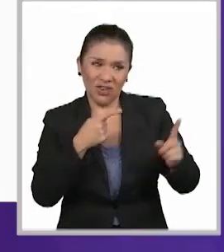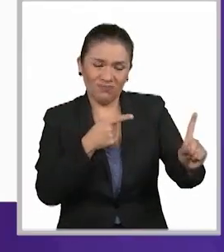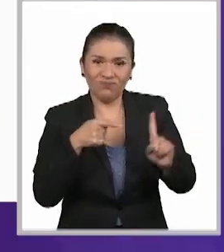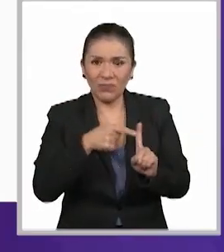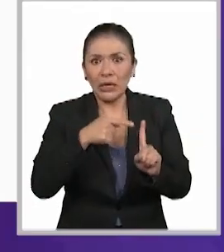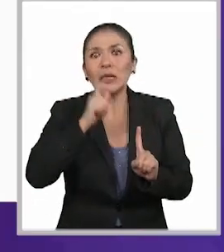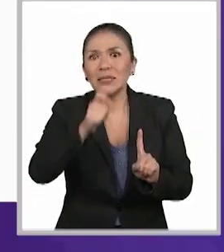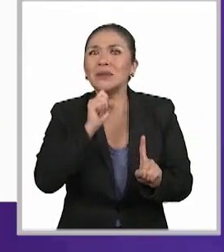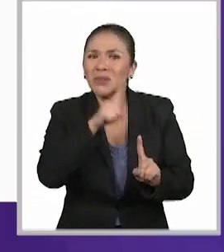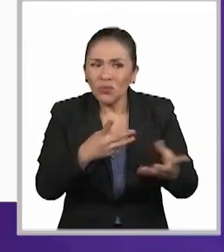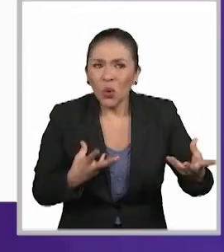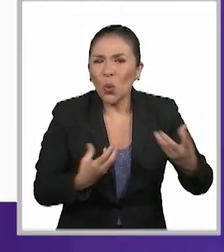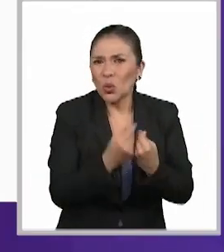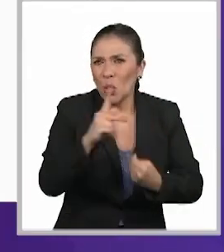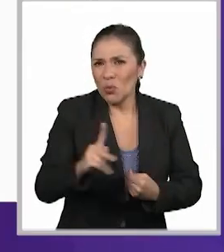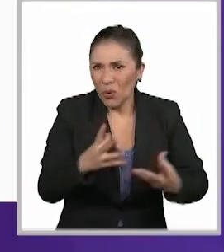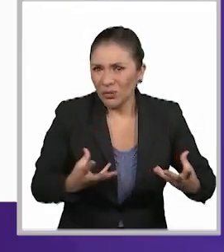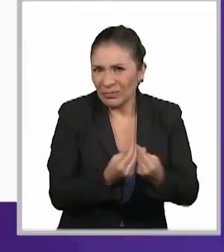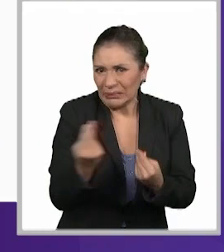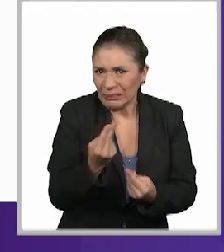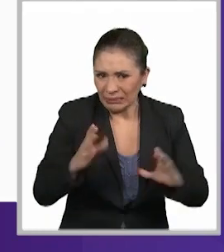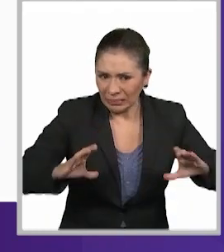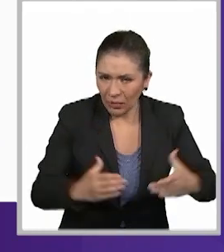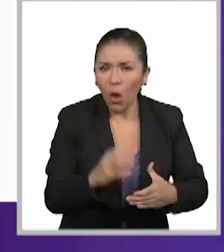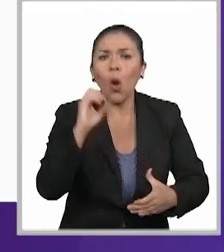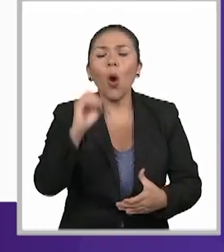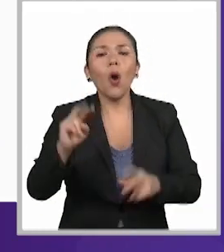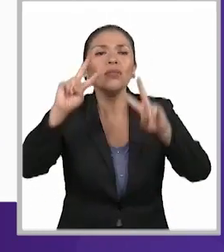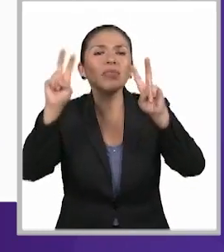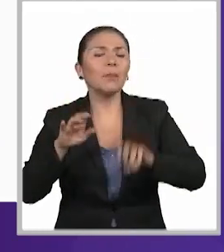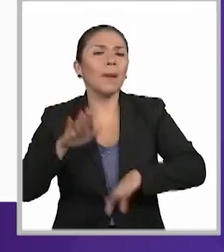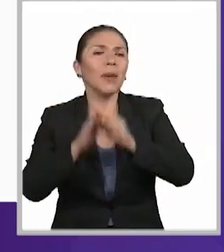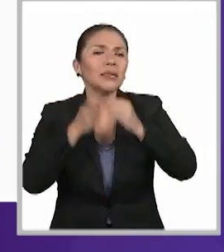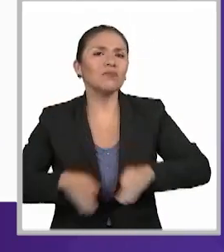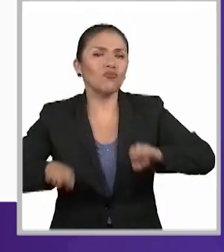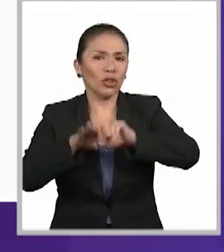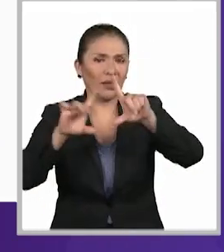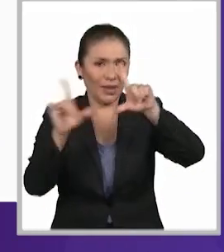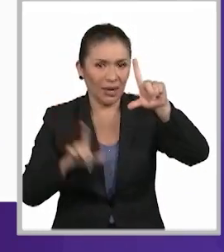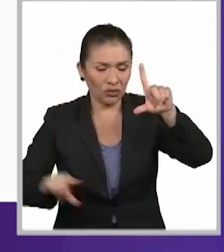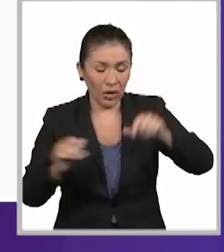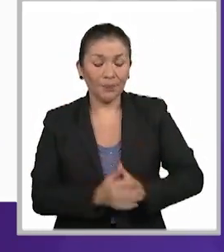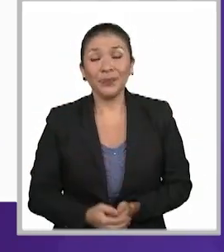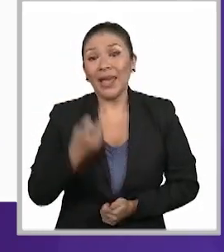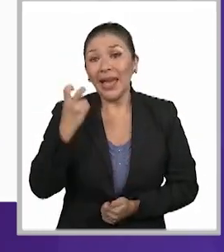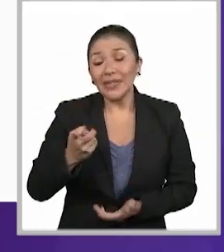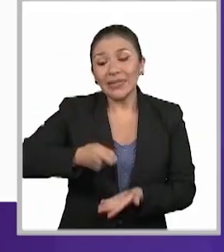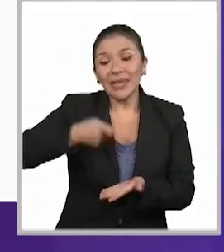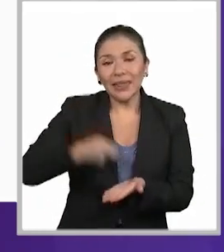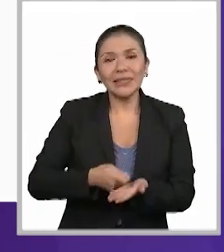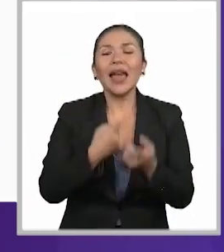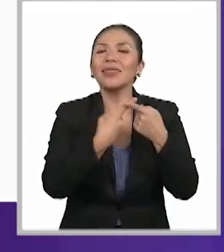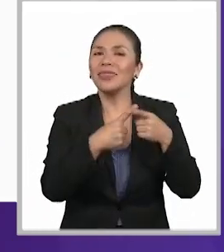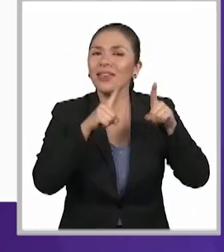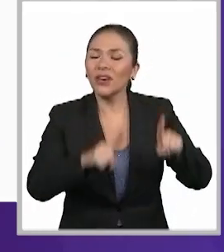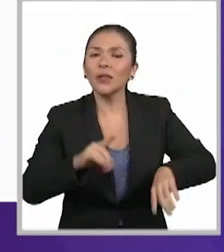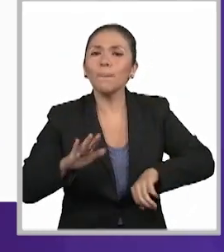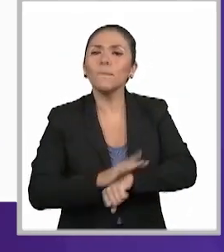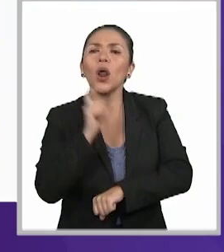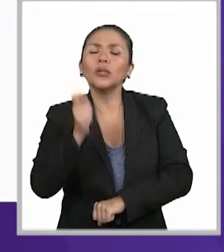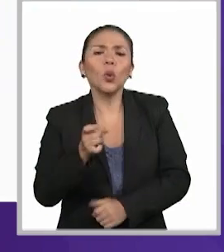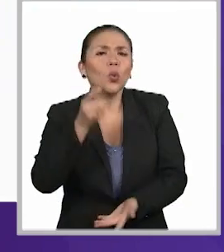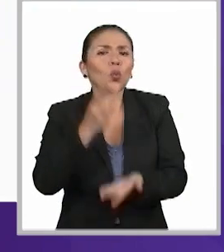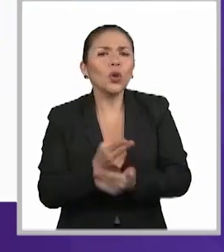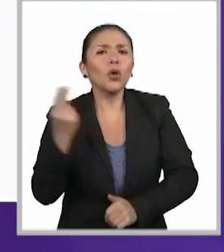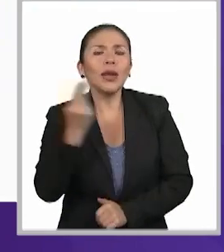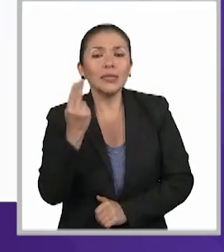quejosa son parte de esa población o porque es un asunto de importancia nacional. Y estas sentencias son distintas porque lo